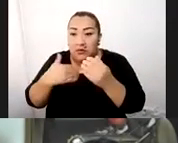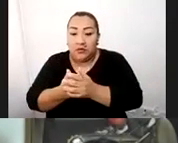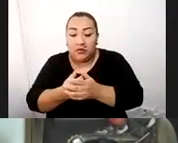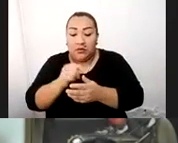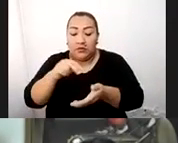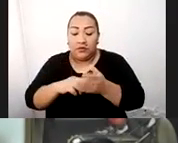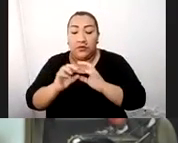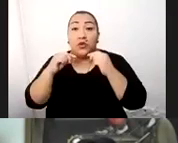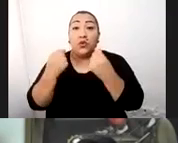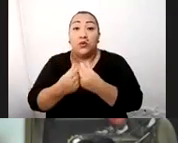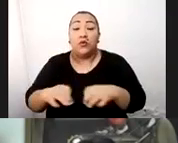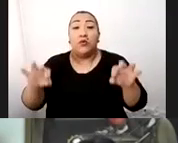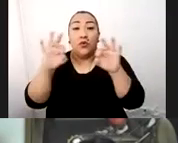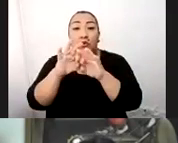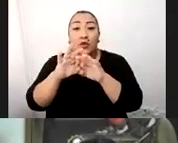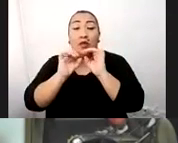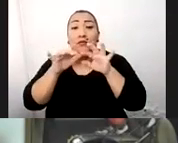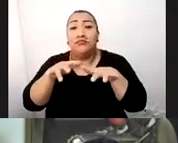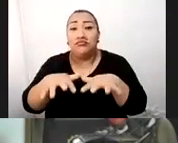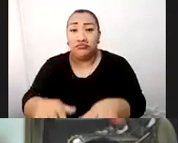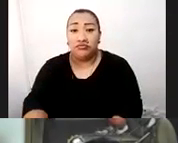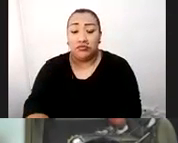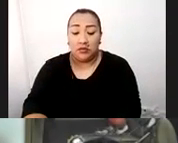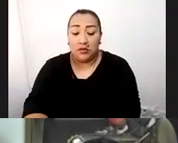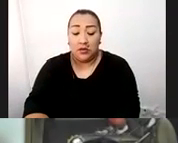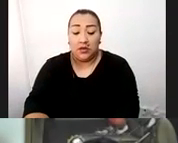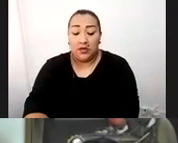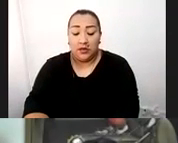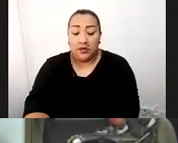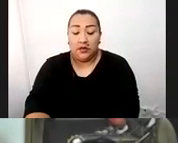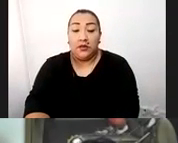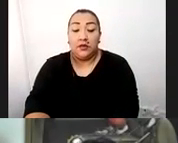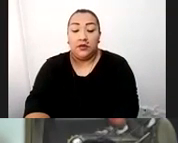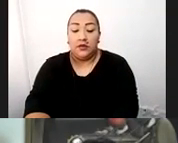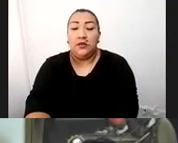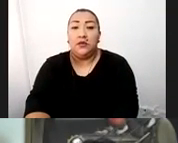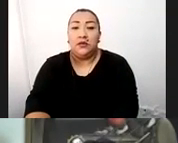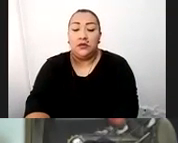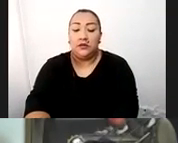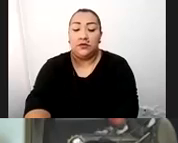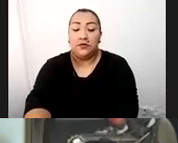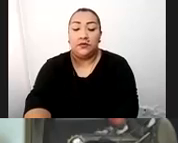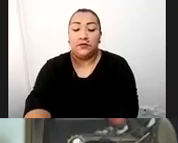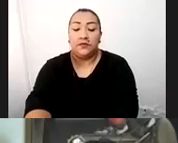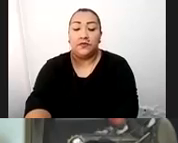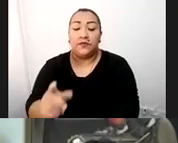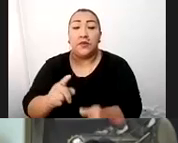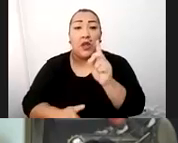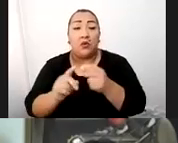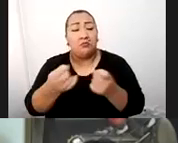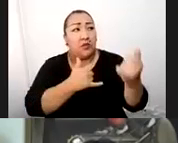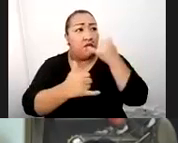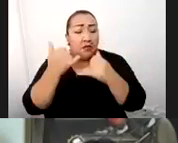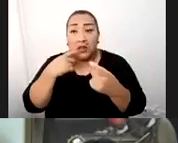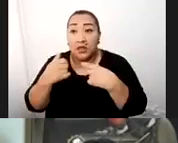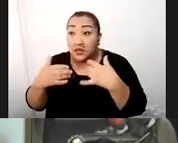relativamente masivos, ¿no es cierto? Particularmente, permanentemente, me llaman a mí para preguntar si hay la